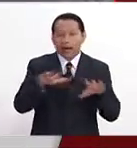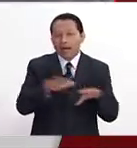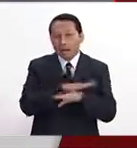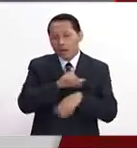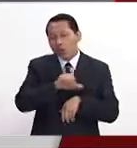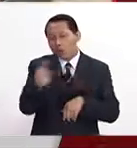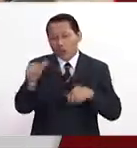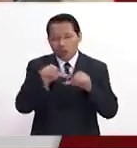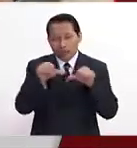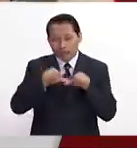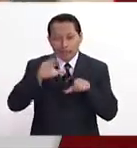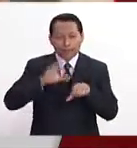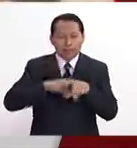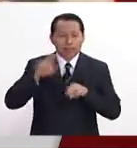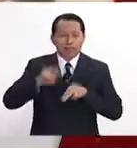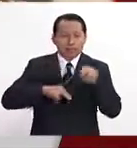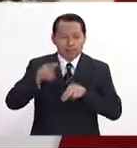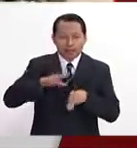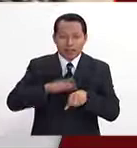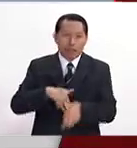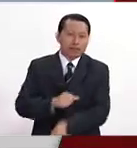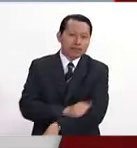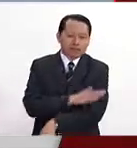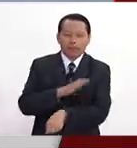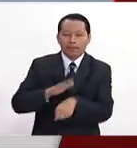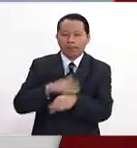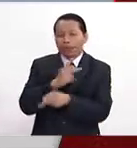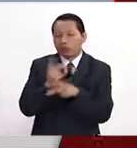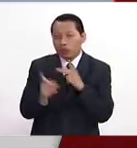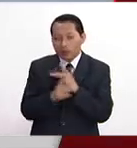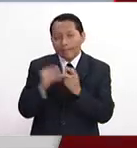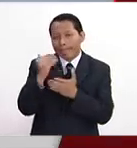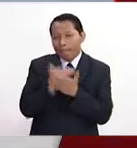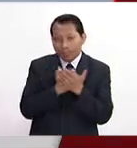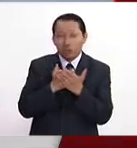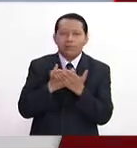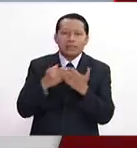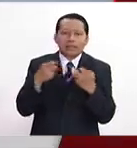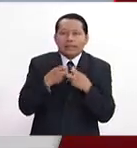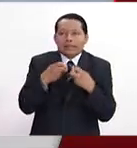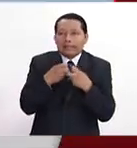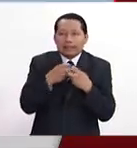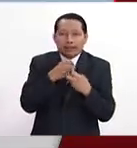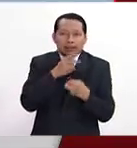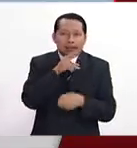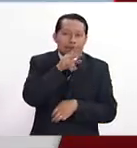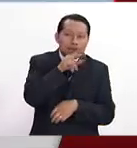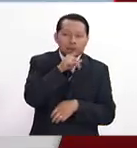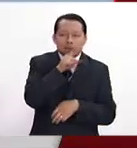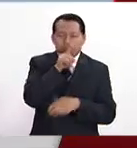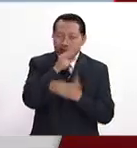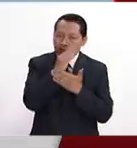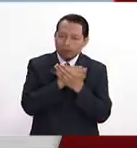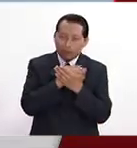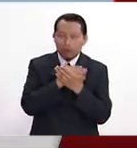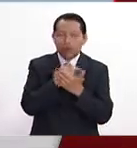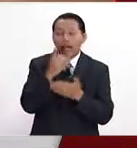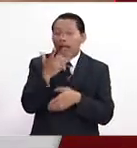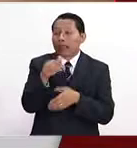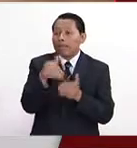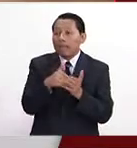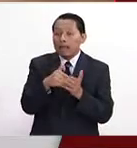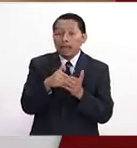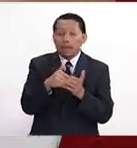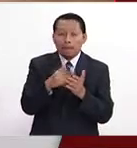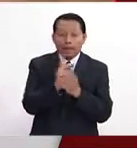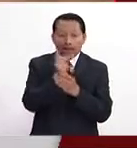áreas de mayor nivel, de mayor satisfacción, de mayor productividad y de menos estrés y presión para la gente. Entonces, el verificar 10 mil plantas en un